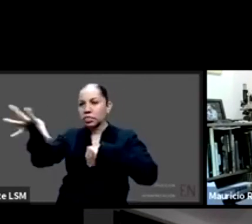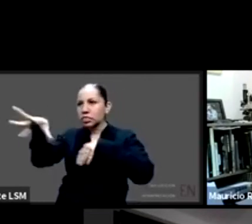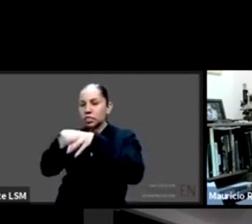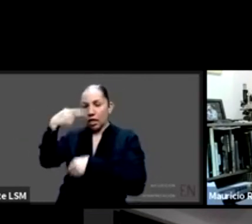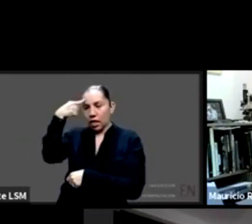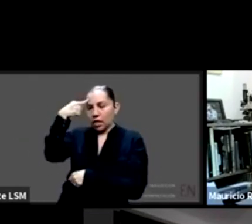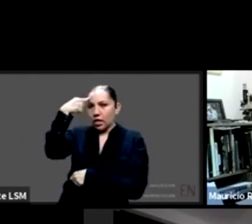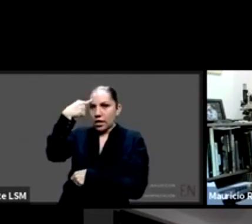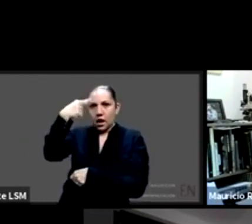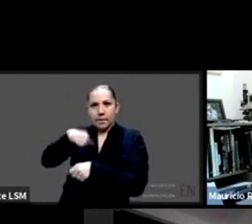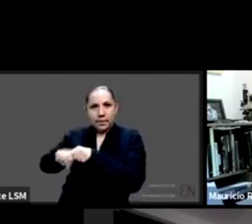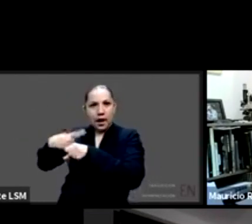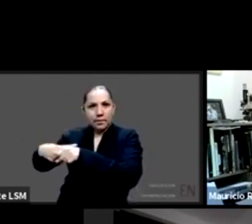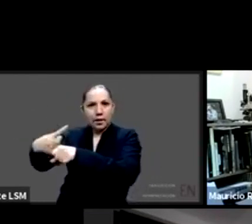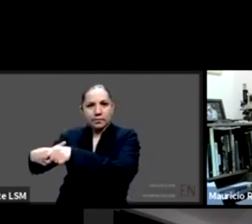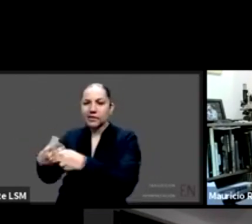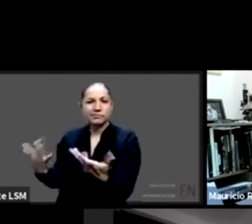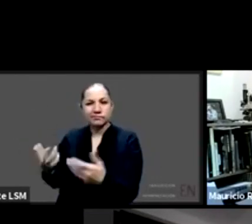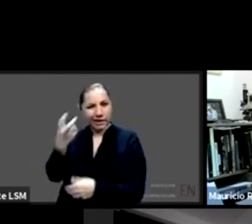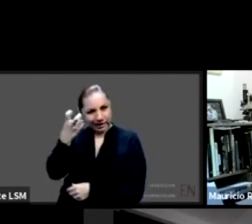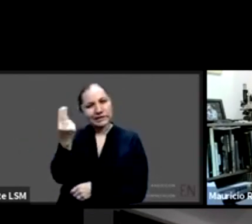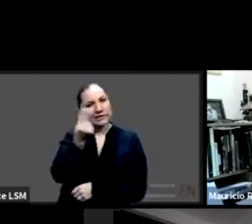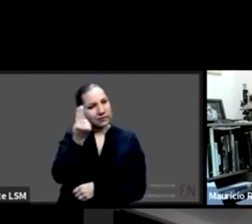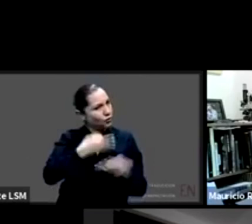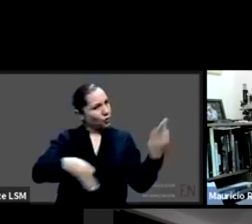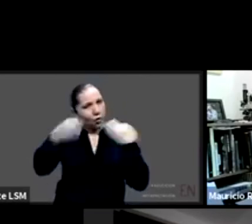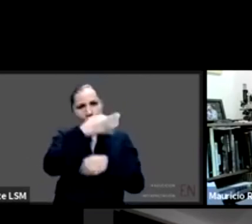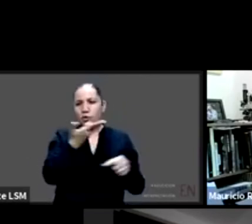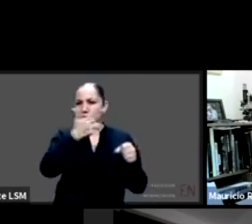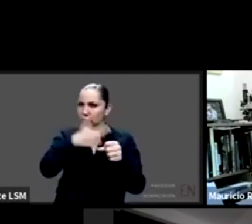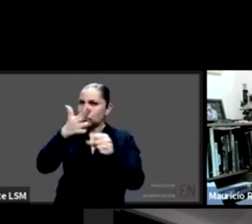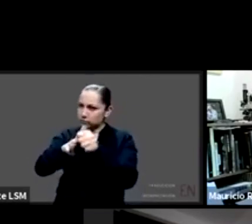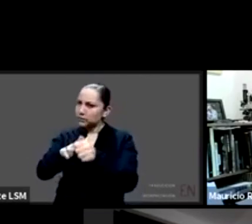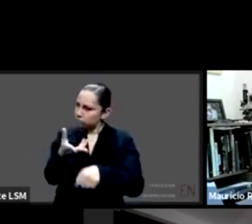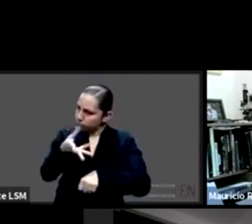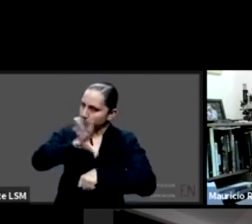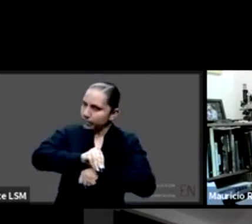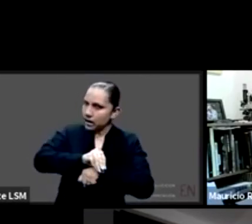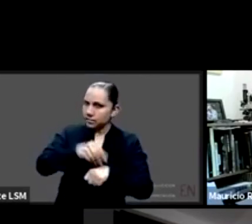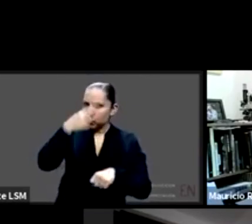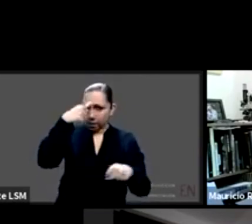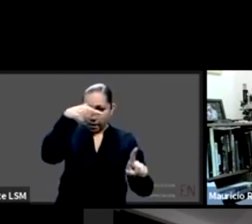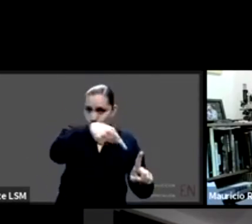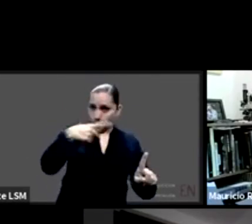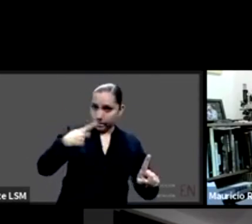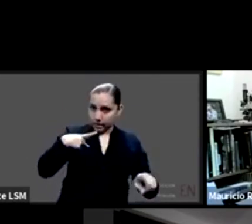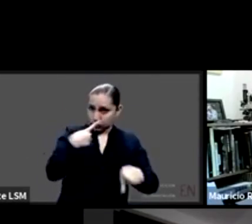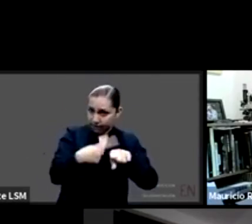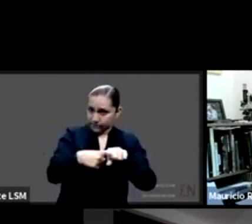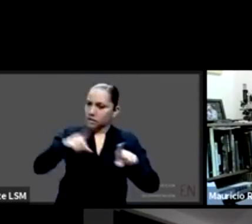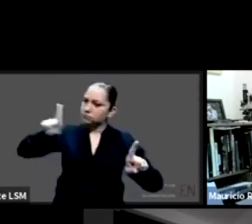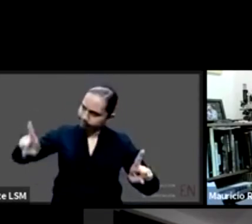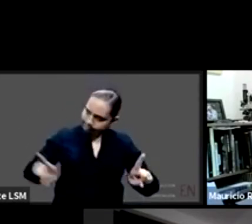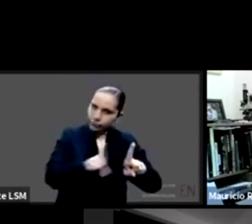posibilidad de que la familia esté con la persona que está recibiendo un tratamiento el mayor tiempo posible y sobre todo si son menores de